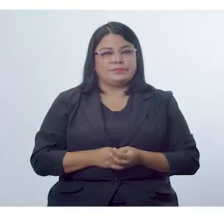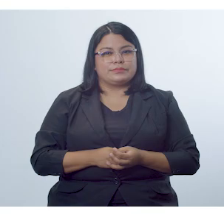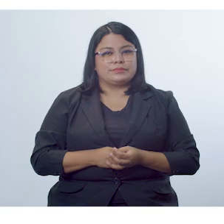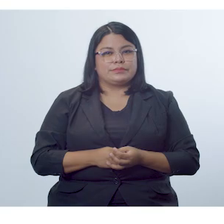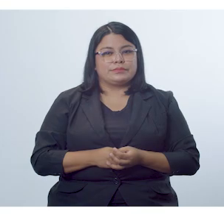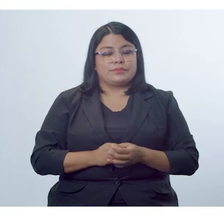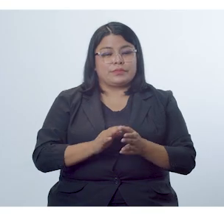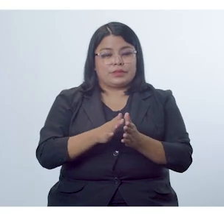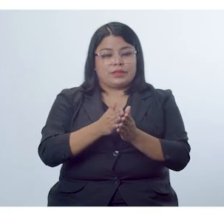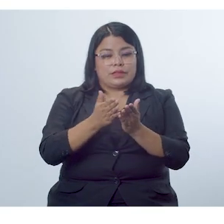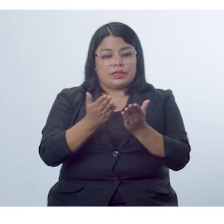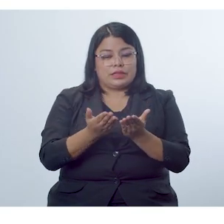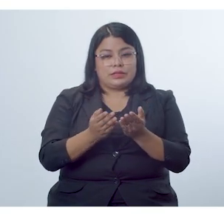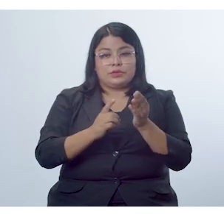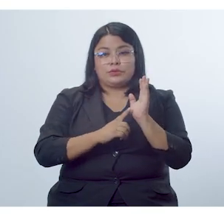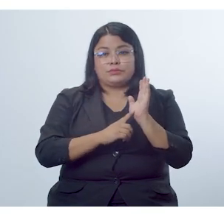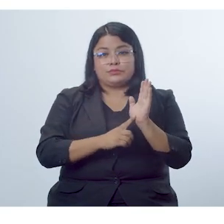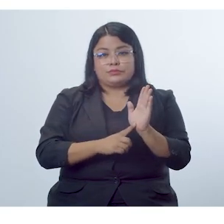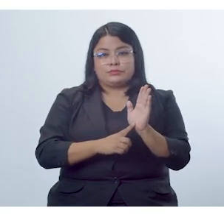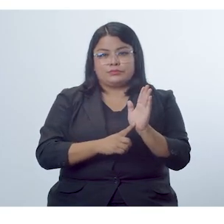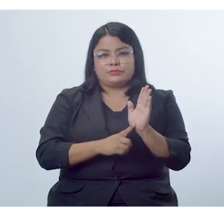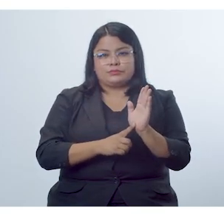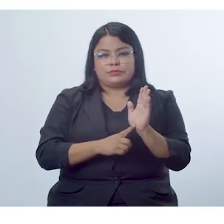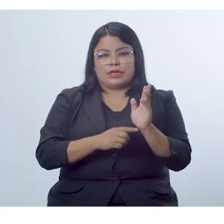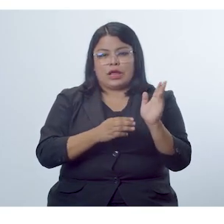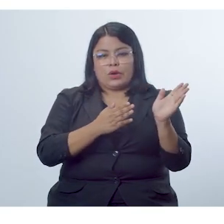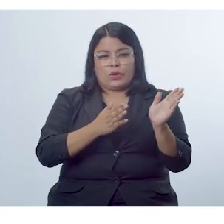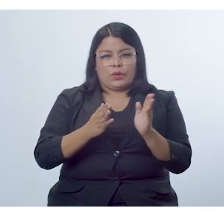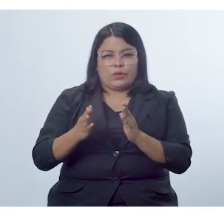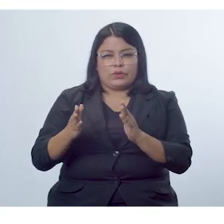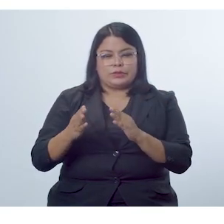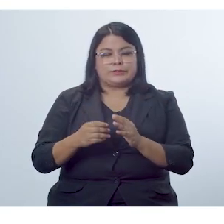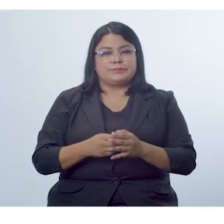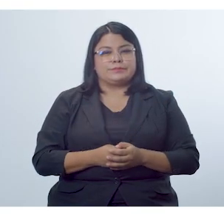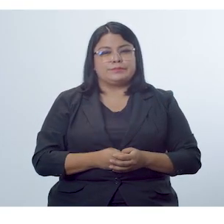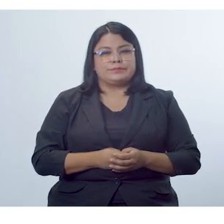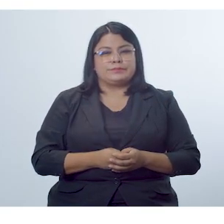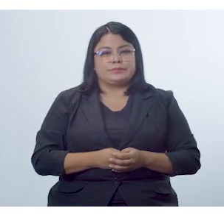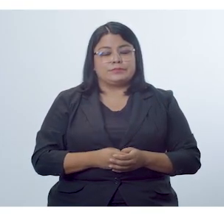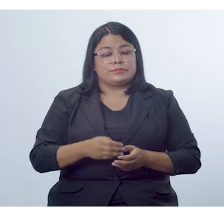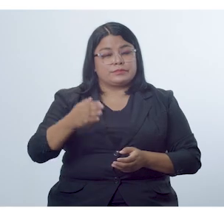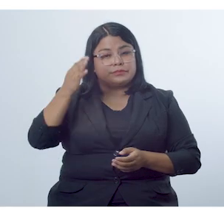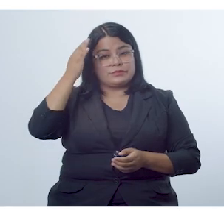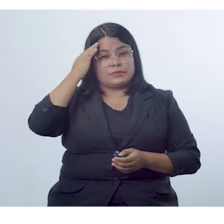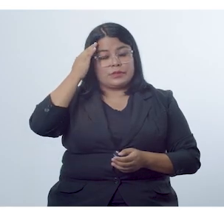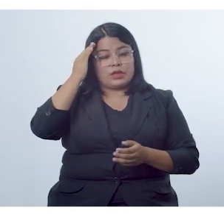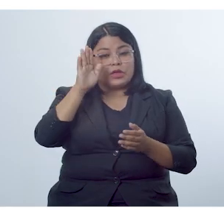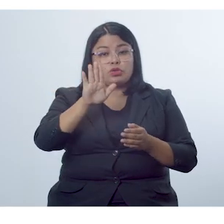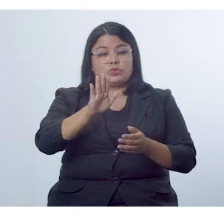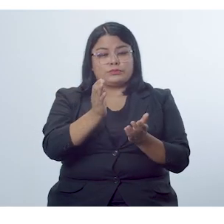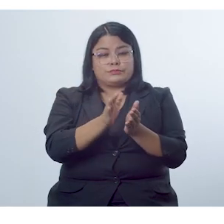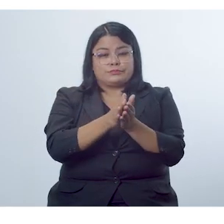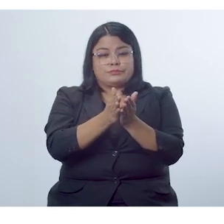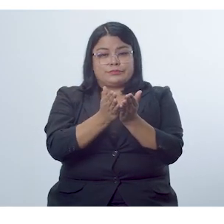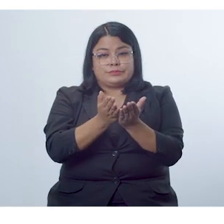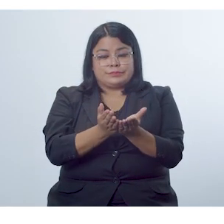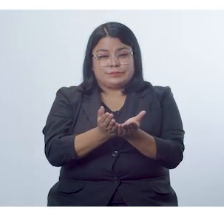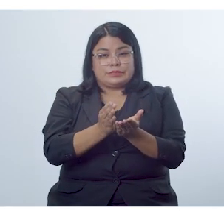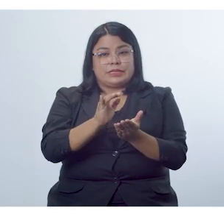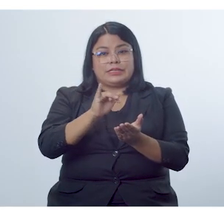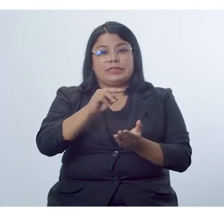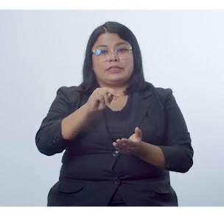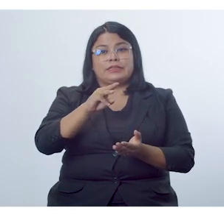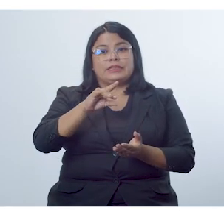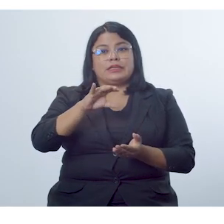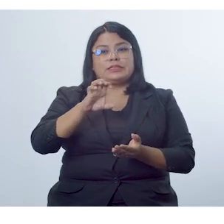El libro de texto presenta la siguiente estructura. Conoce tu libro. Índice.